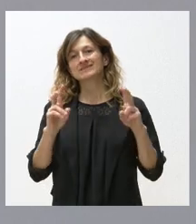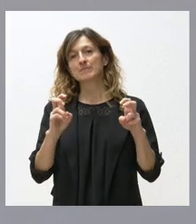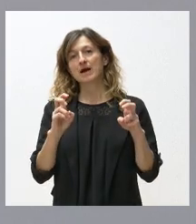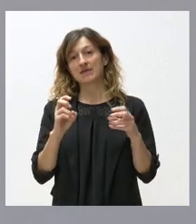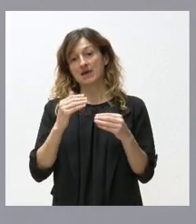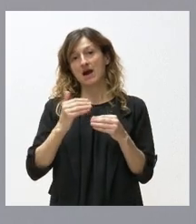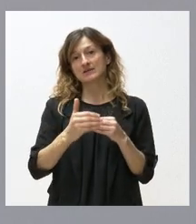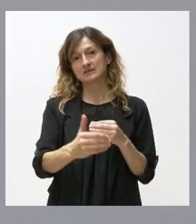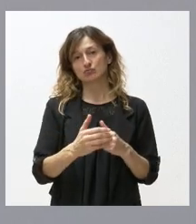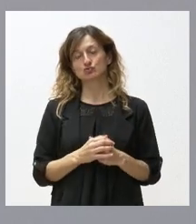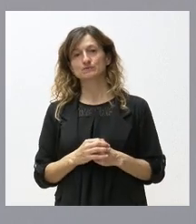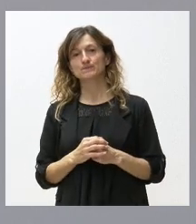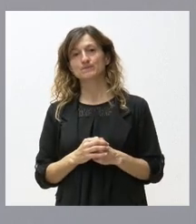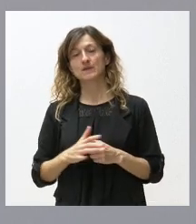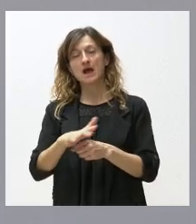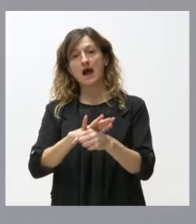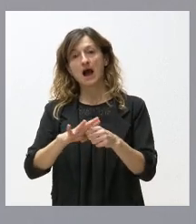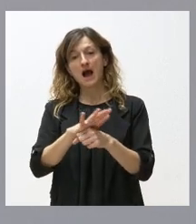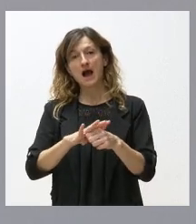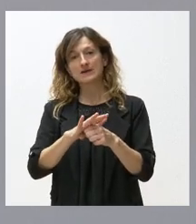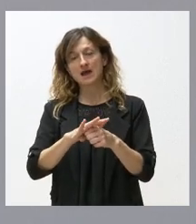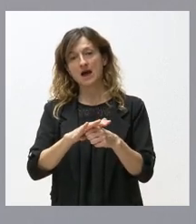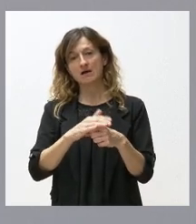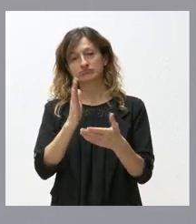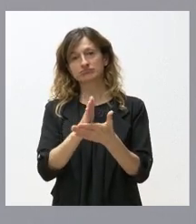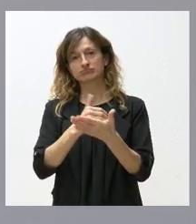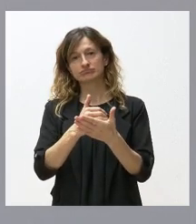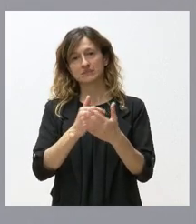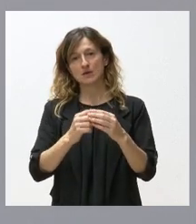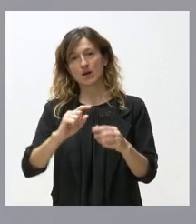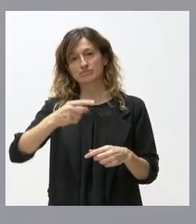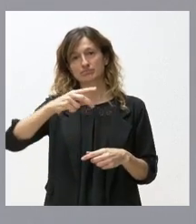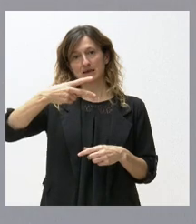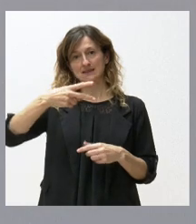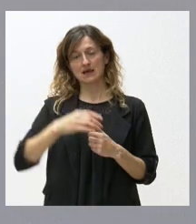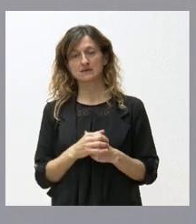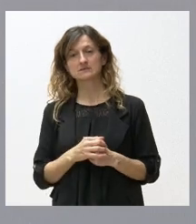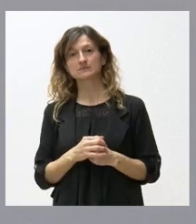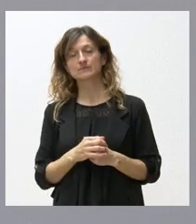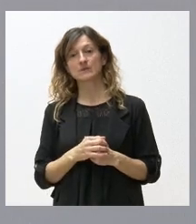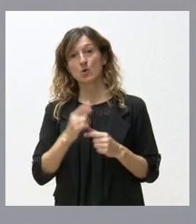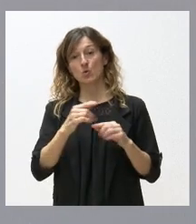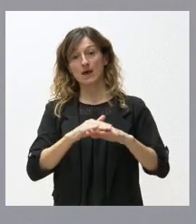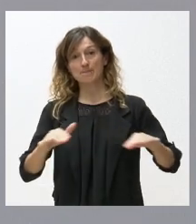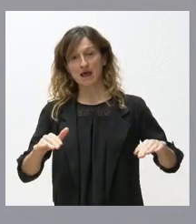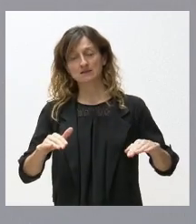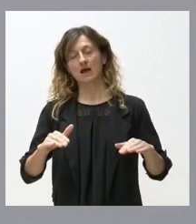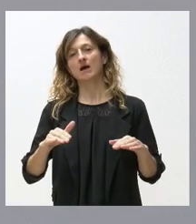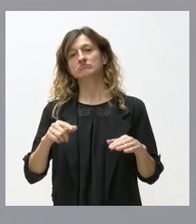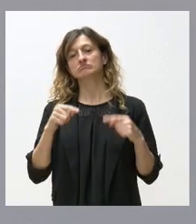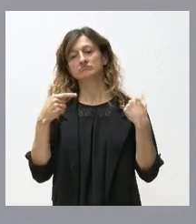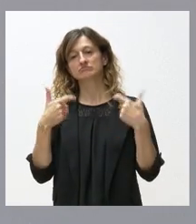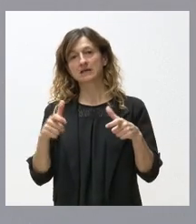ese área se va a dividir en dos plantas una planta se va a dedicar a